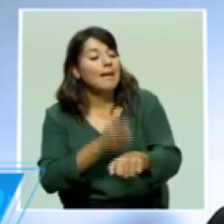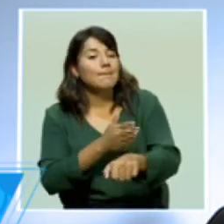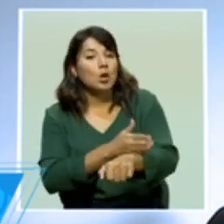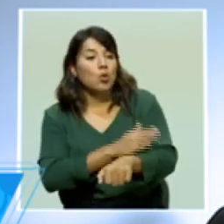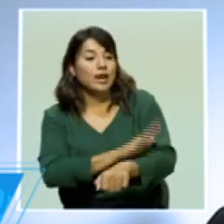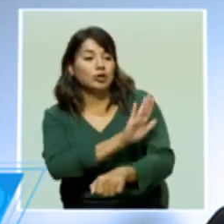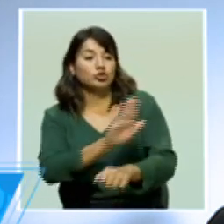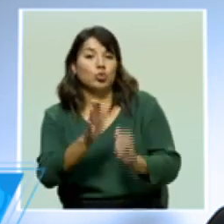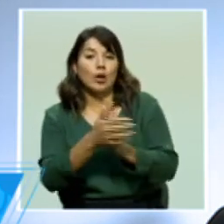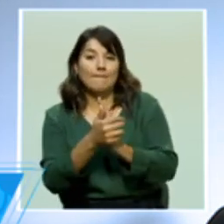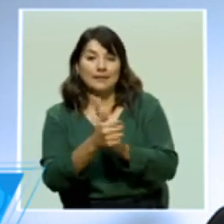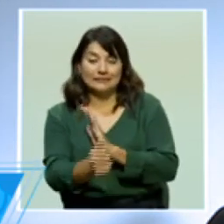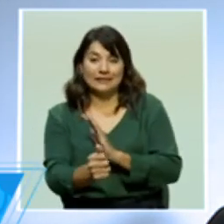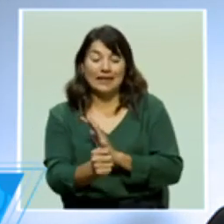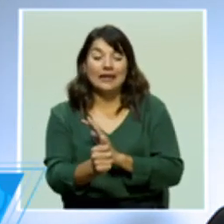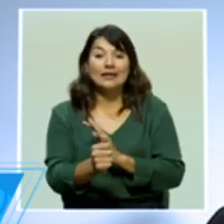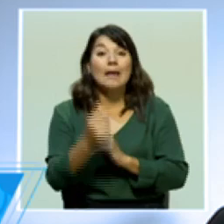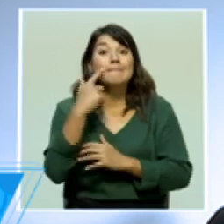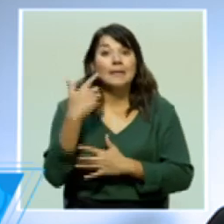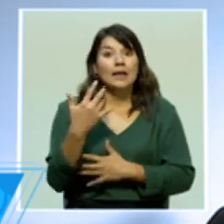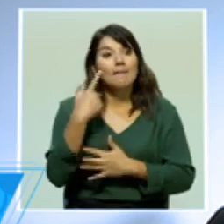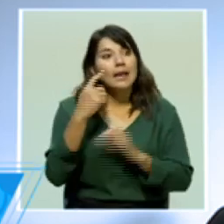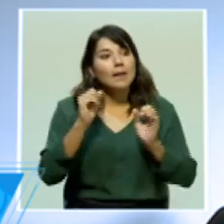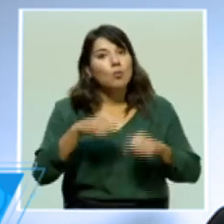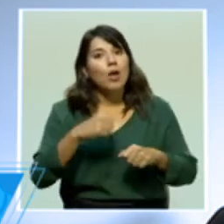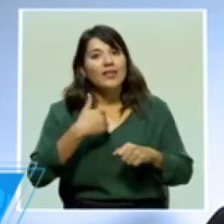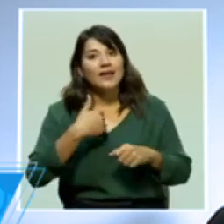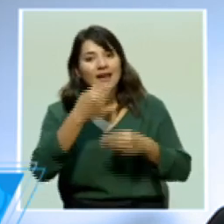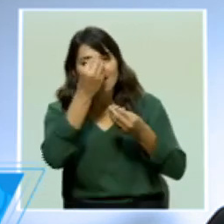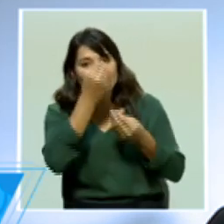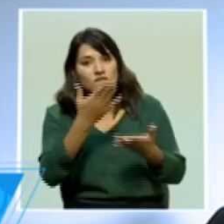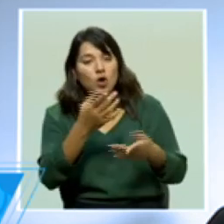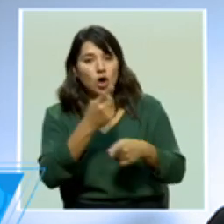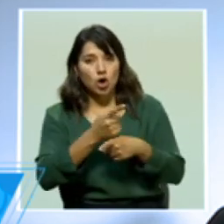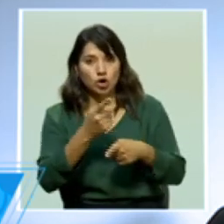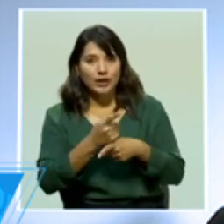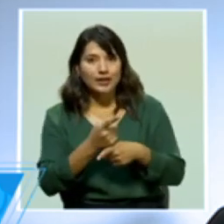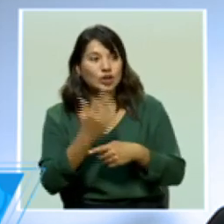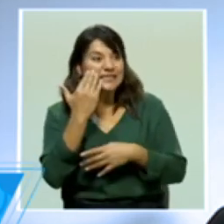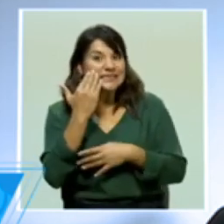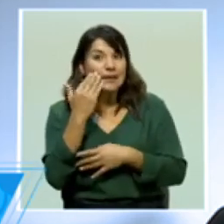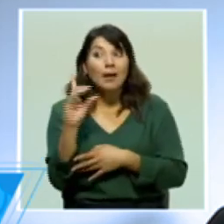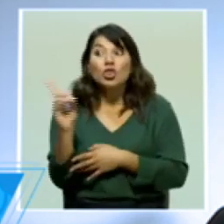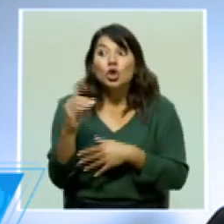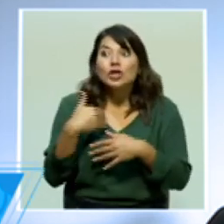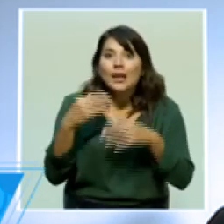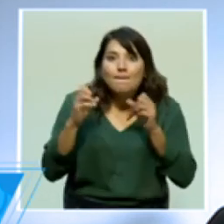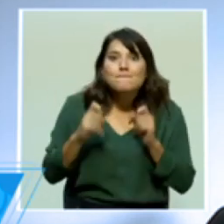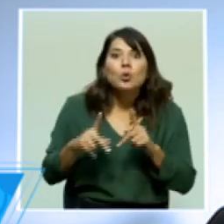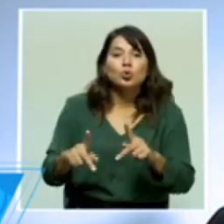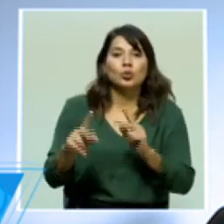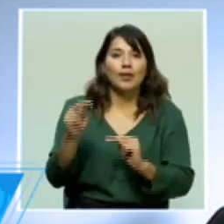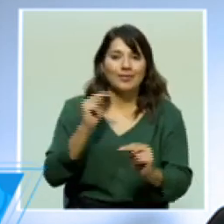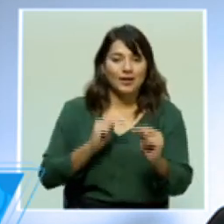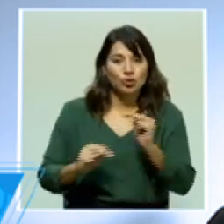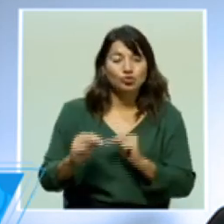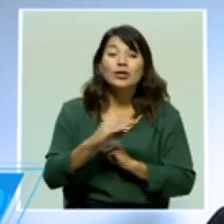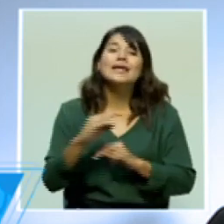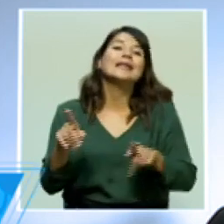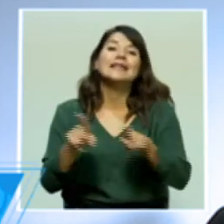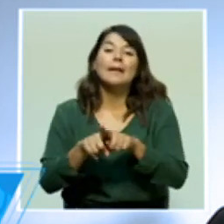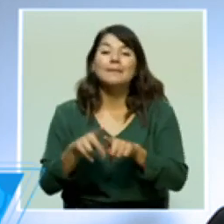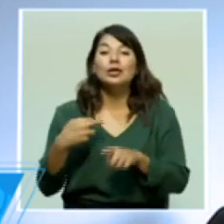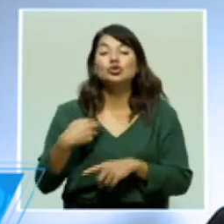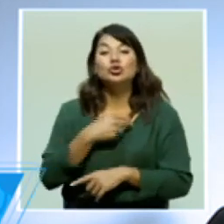empresas para tener no solo la información correcta de a dónde están las oportunidades de mercado. Y dos, entender cuáles son los